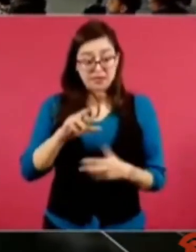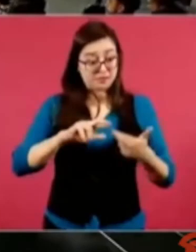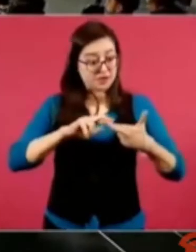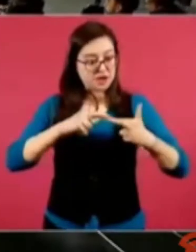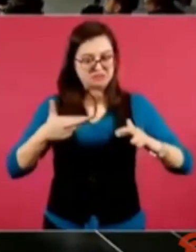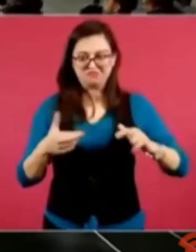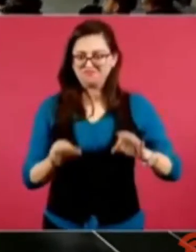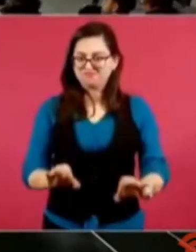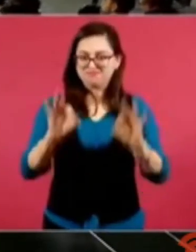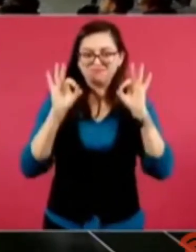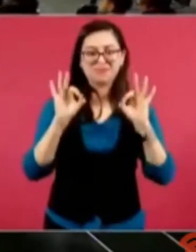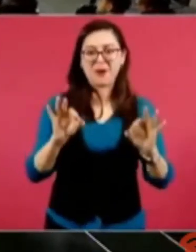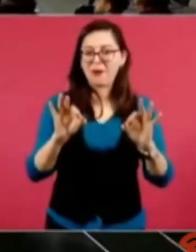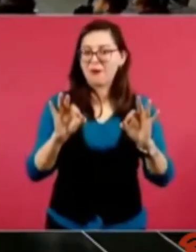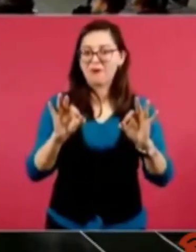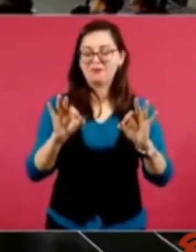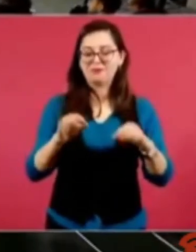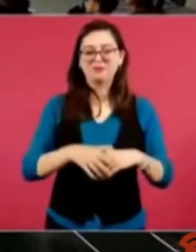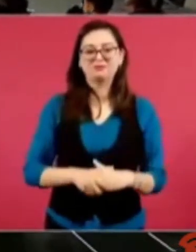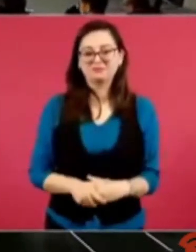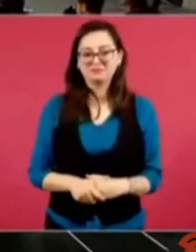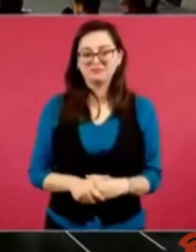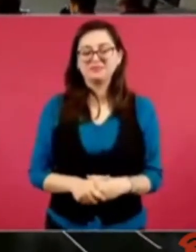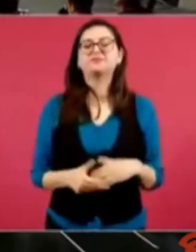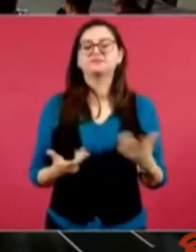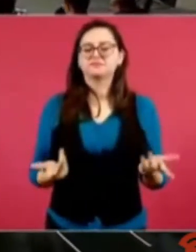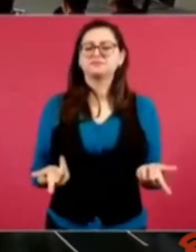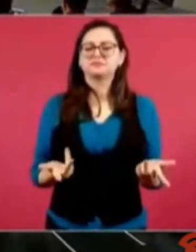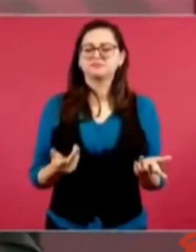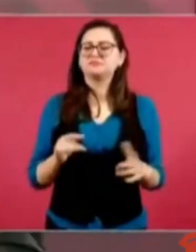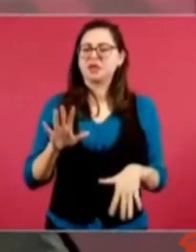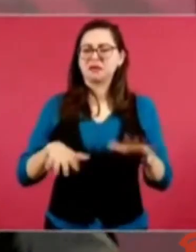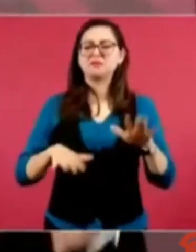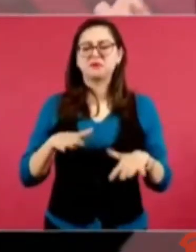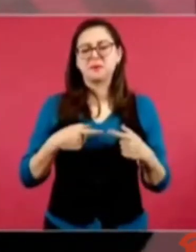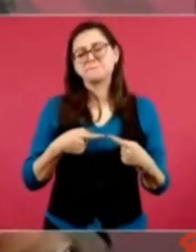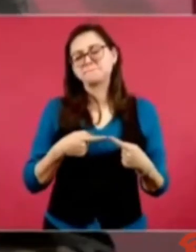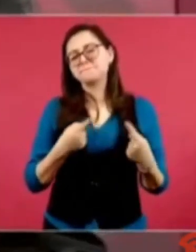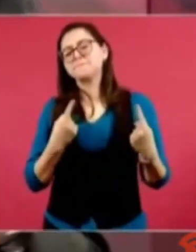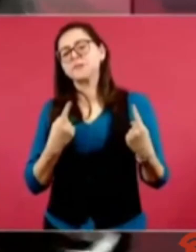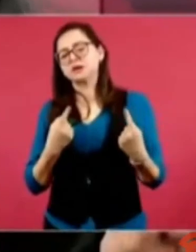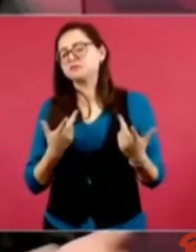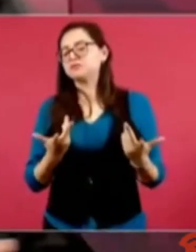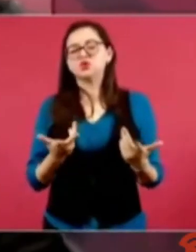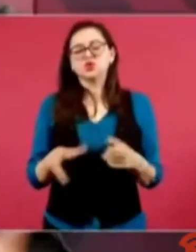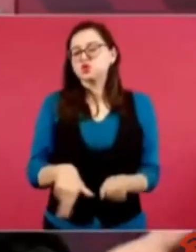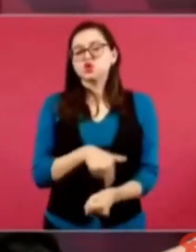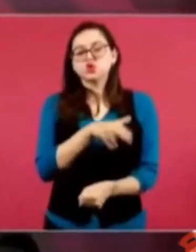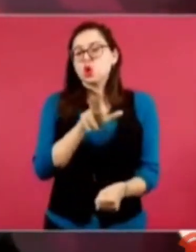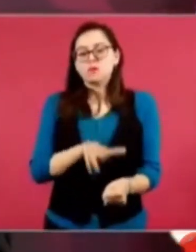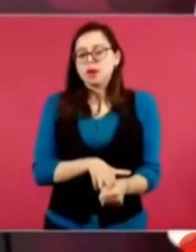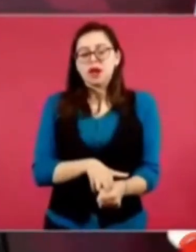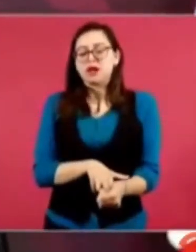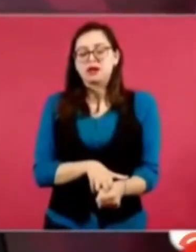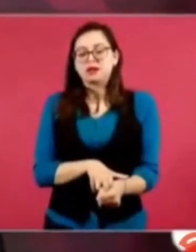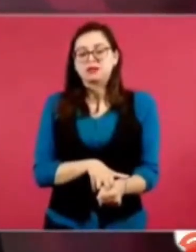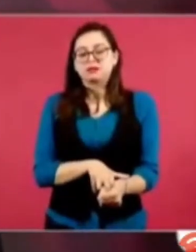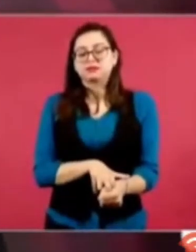luego hay diferencias. Por lo mismo, porque en el mundo y en México